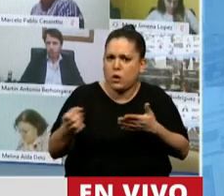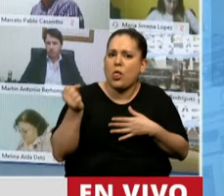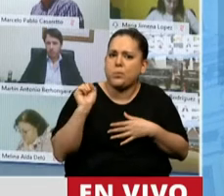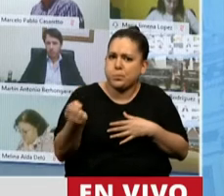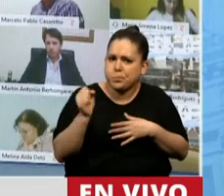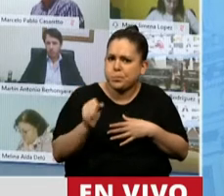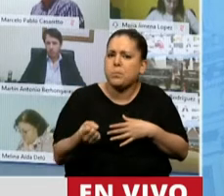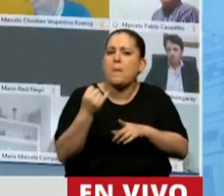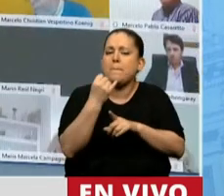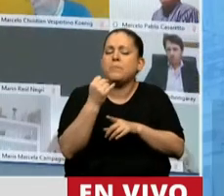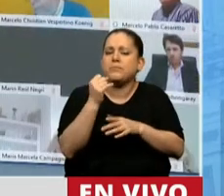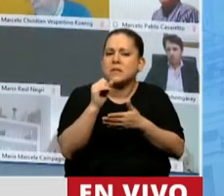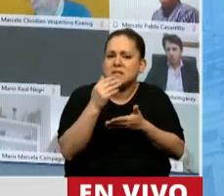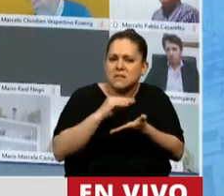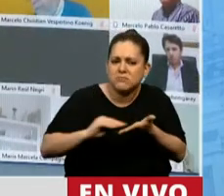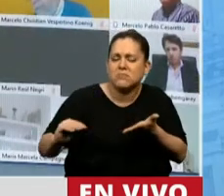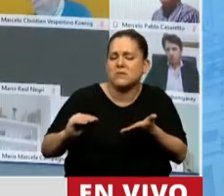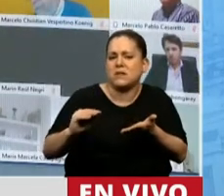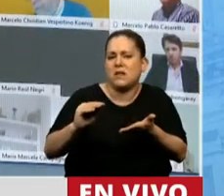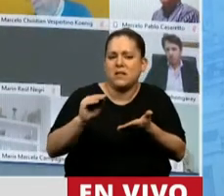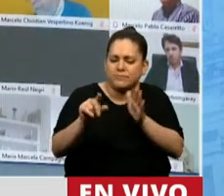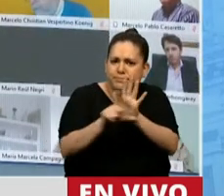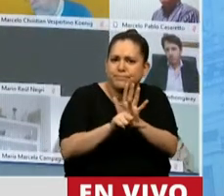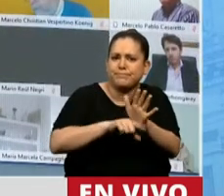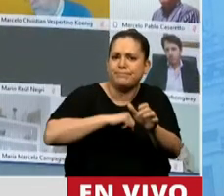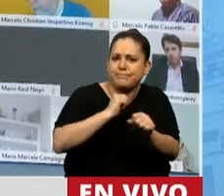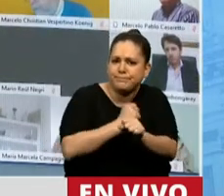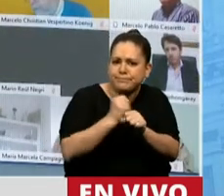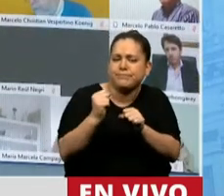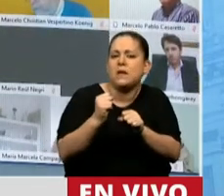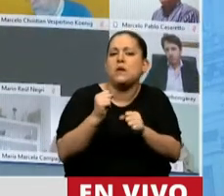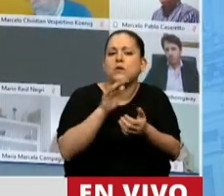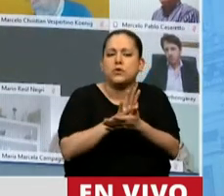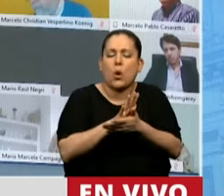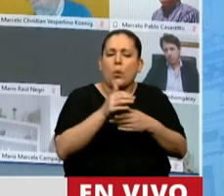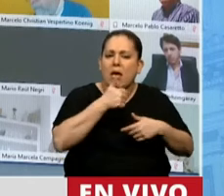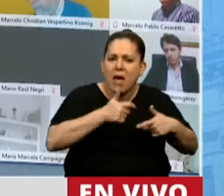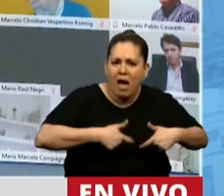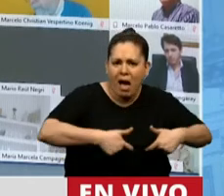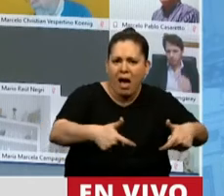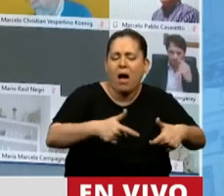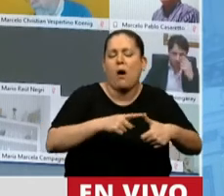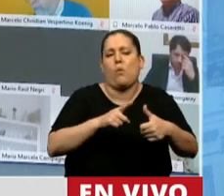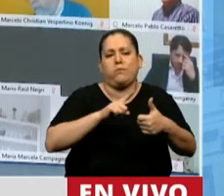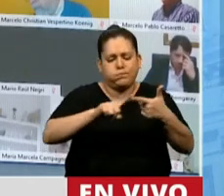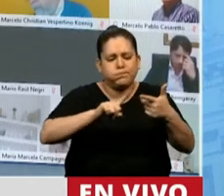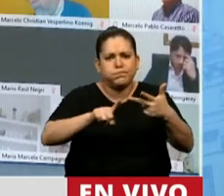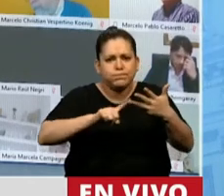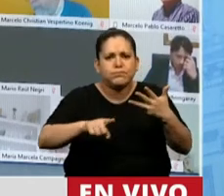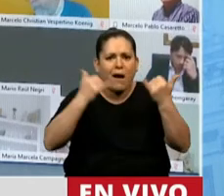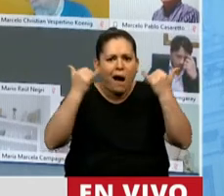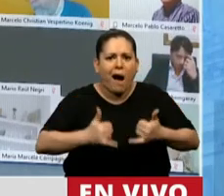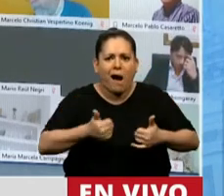de las medias sanciones de leyes que contemplan el indubio pro aqua, el indubio pro natura, que ojalá tengan sanción